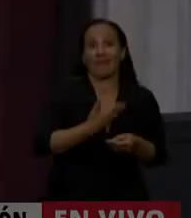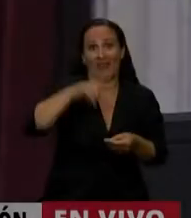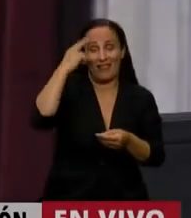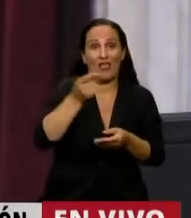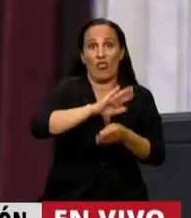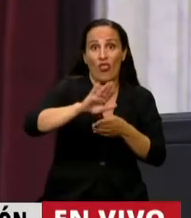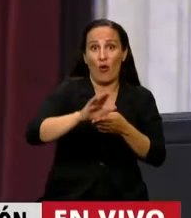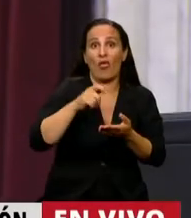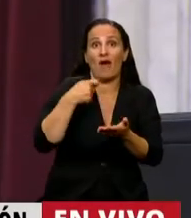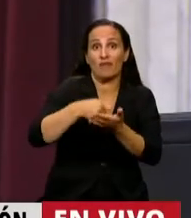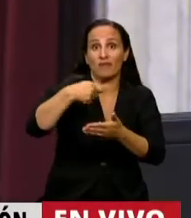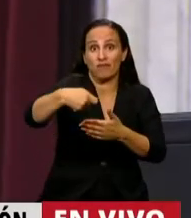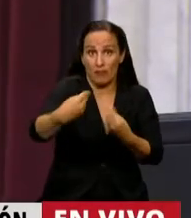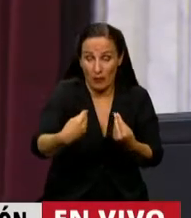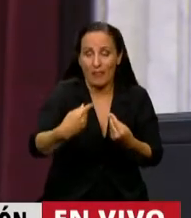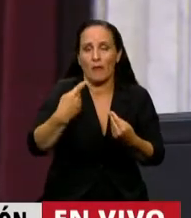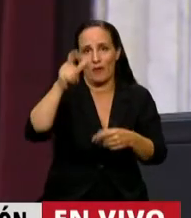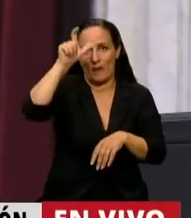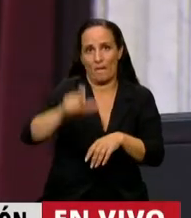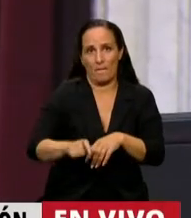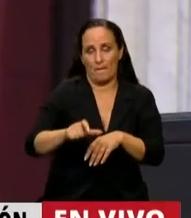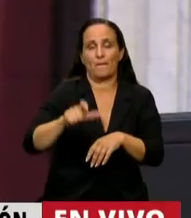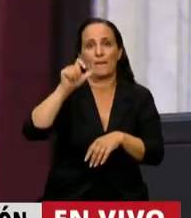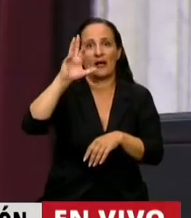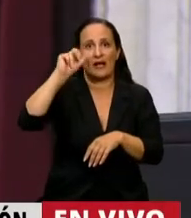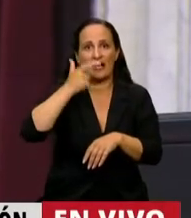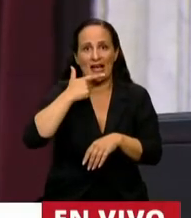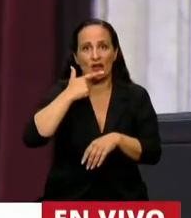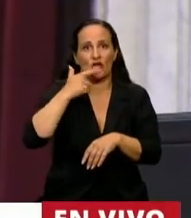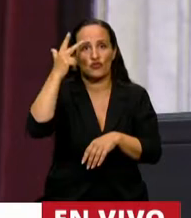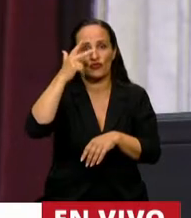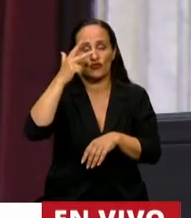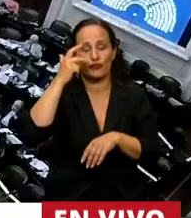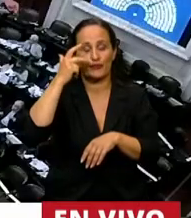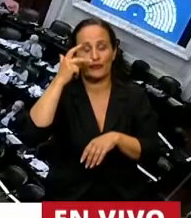Tiene la palabra el miembro informante, diputado Carlos Salomón Heller.